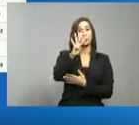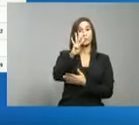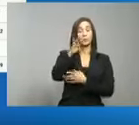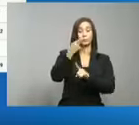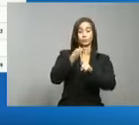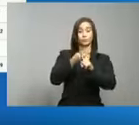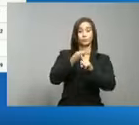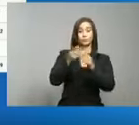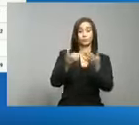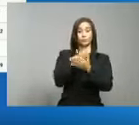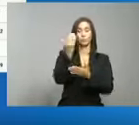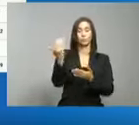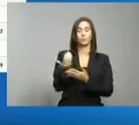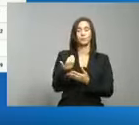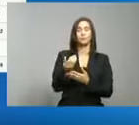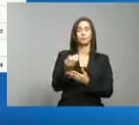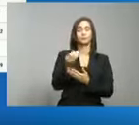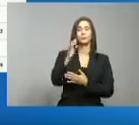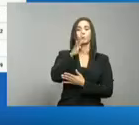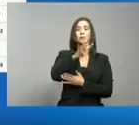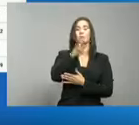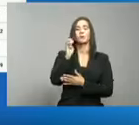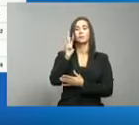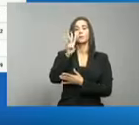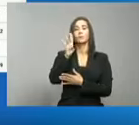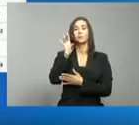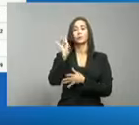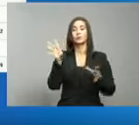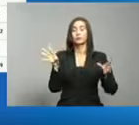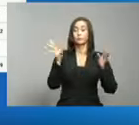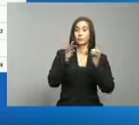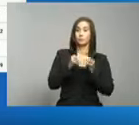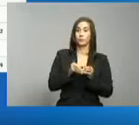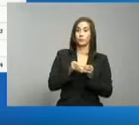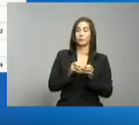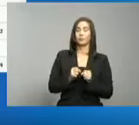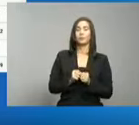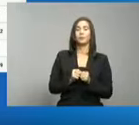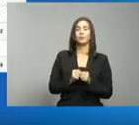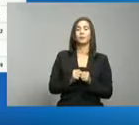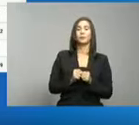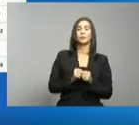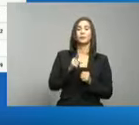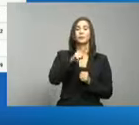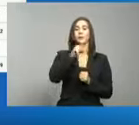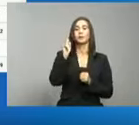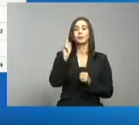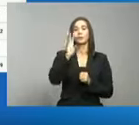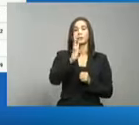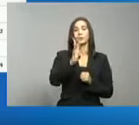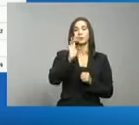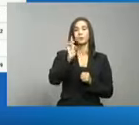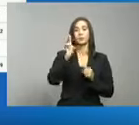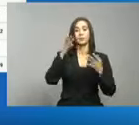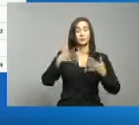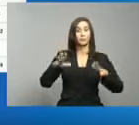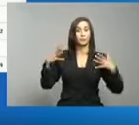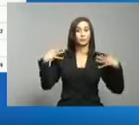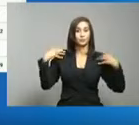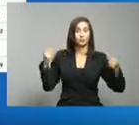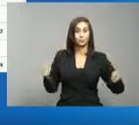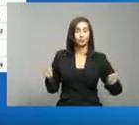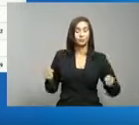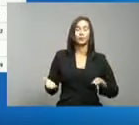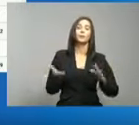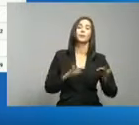casos nuevos, 448 acumulados, 448 167 recuperados,